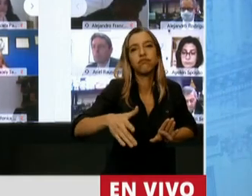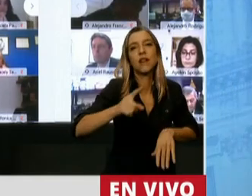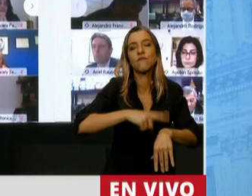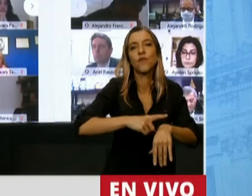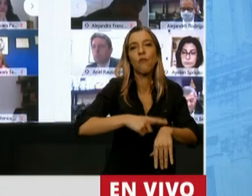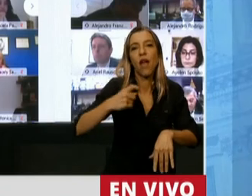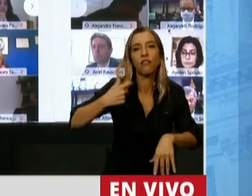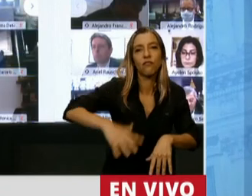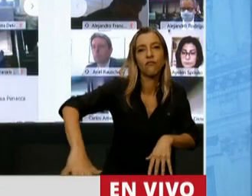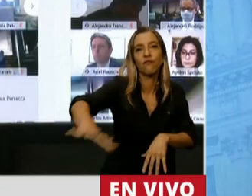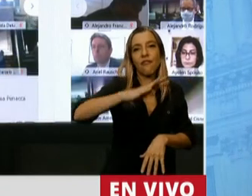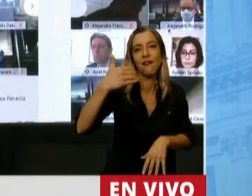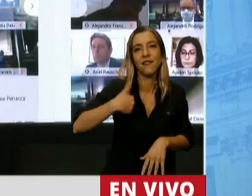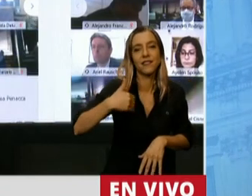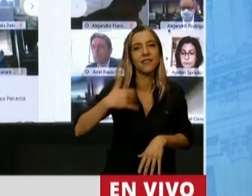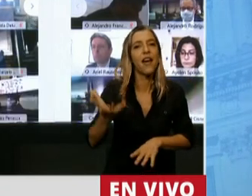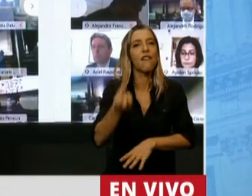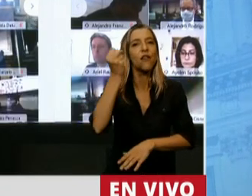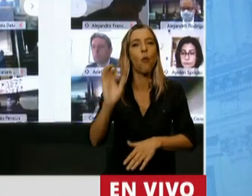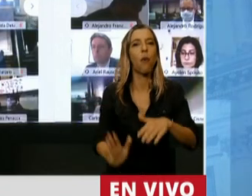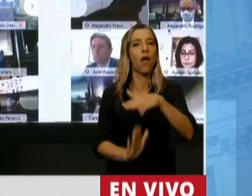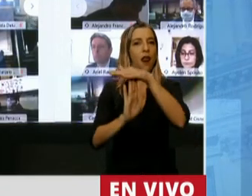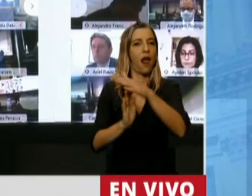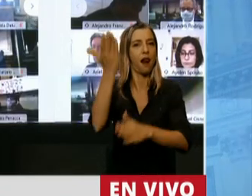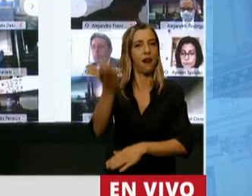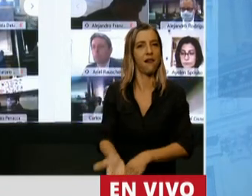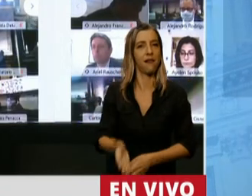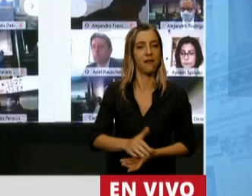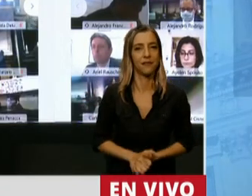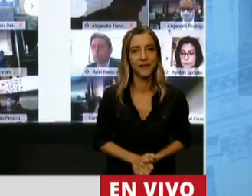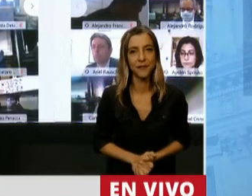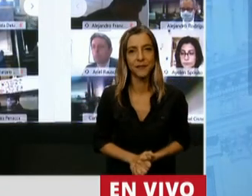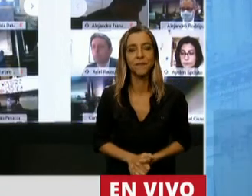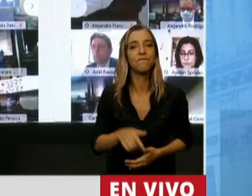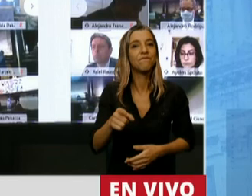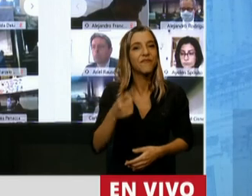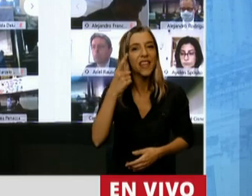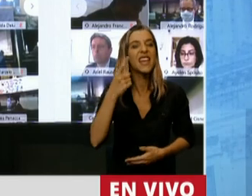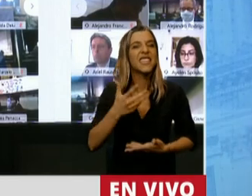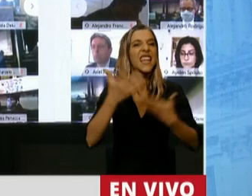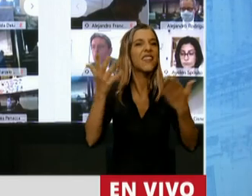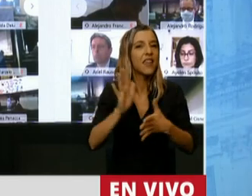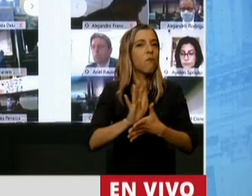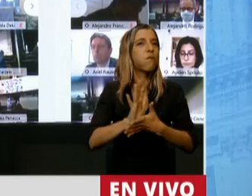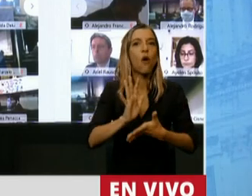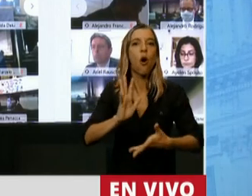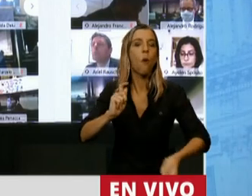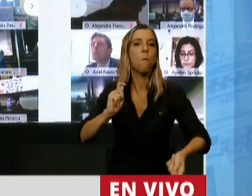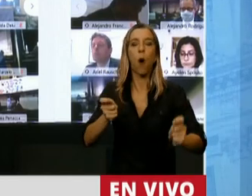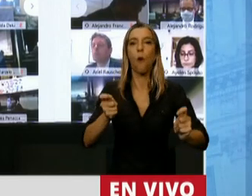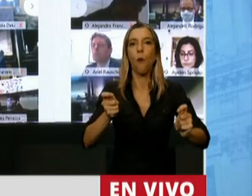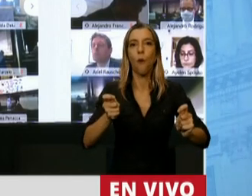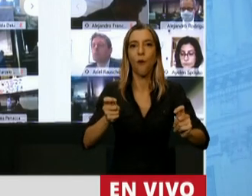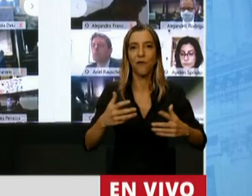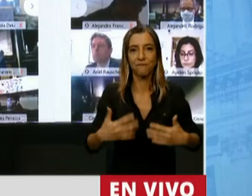recuperó a su líder, a su conductor y fue el día en que se hizo un clic en la historia de la Argentina y